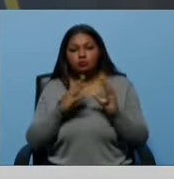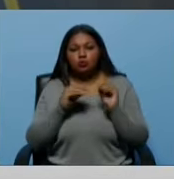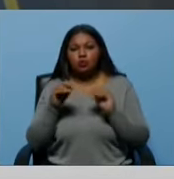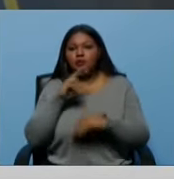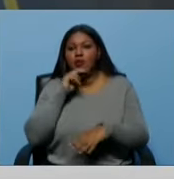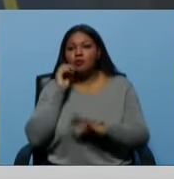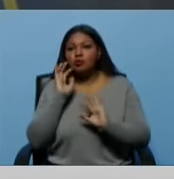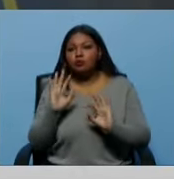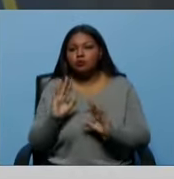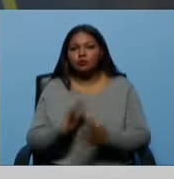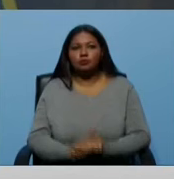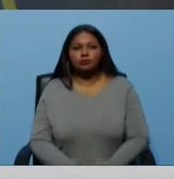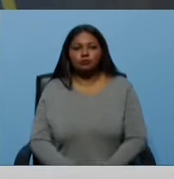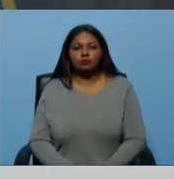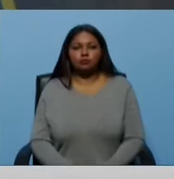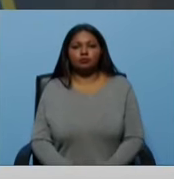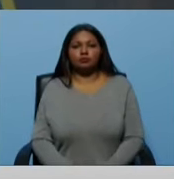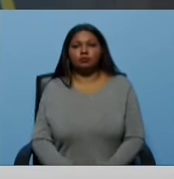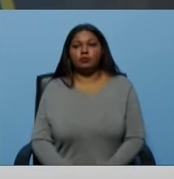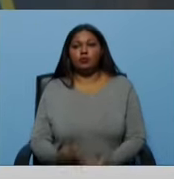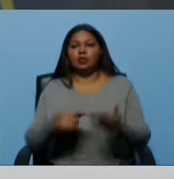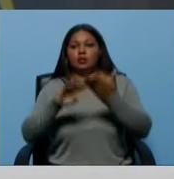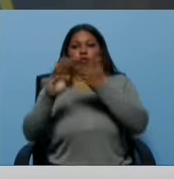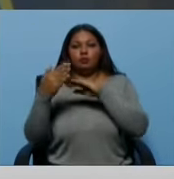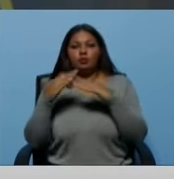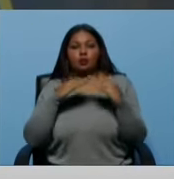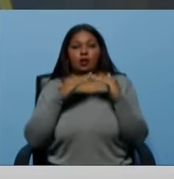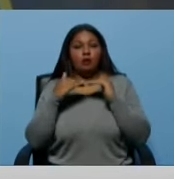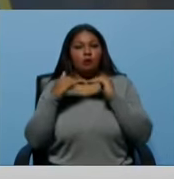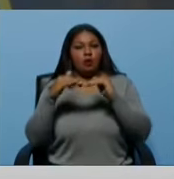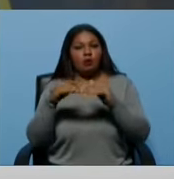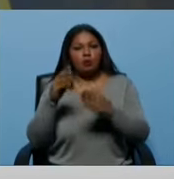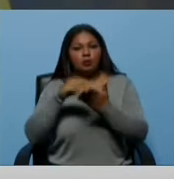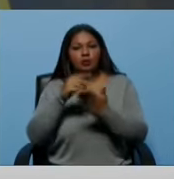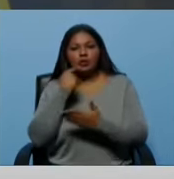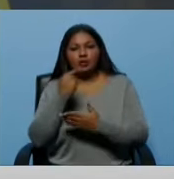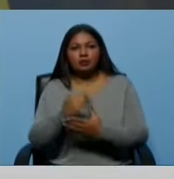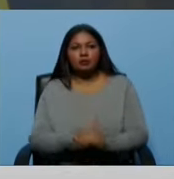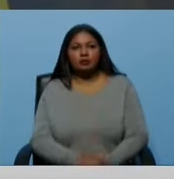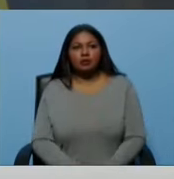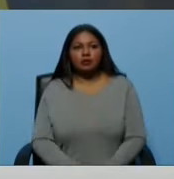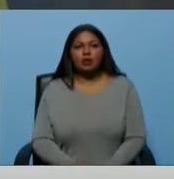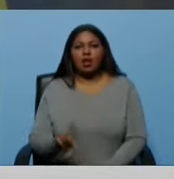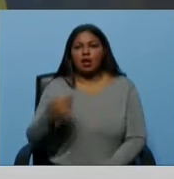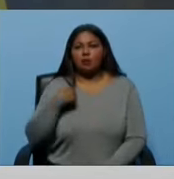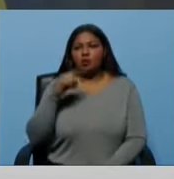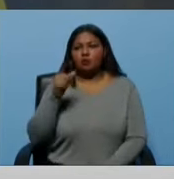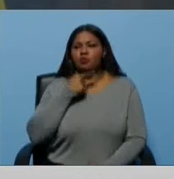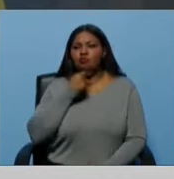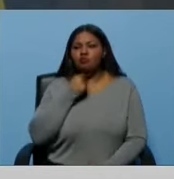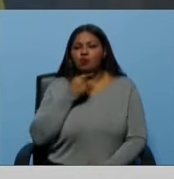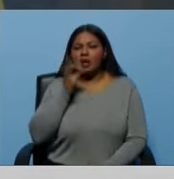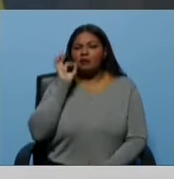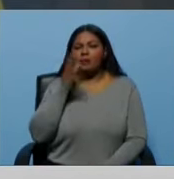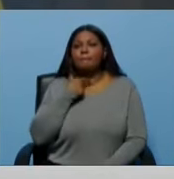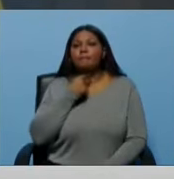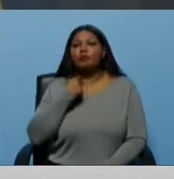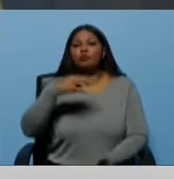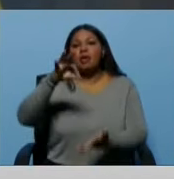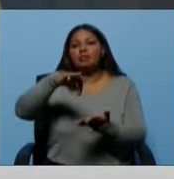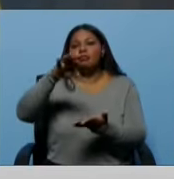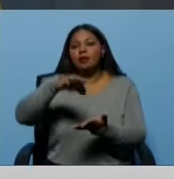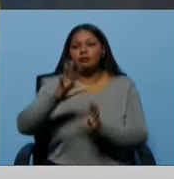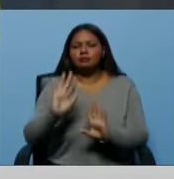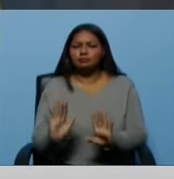sabroso. Tú estás ahí en la comodidad de los iguales y cuando llega alguien que dice a mí no me gusta el café, a no gusta el té. Entonces,